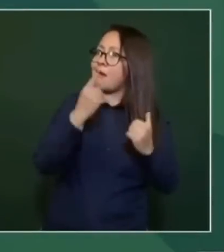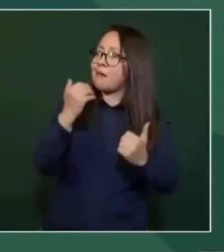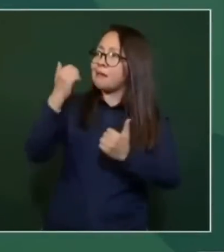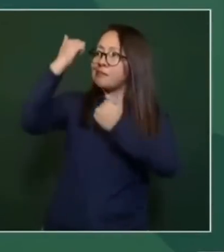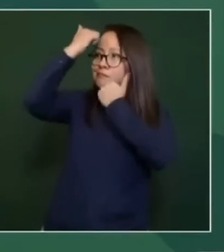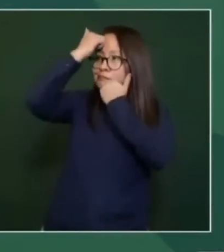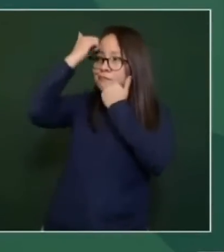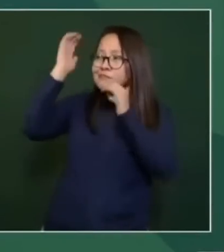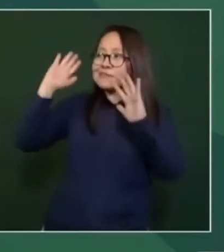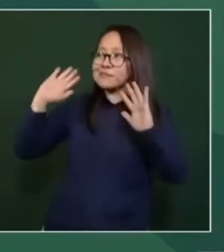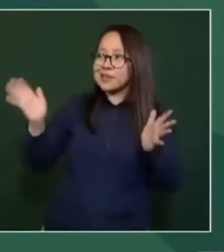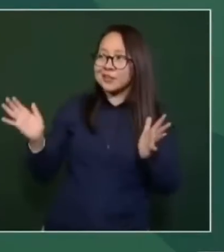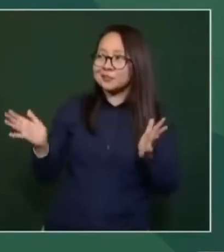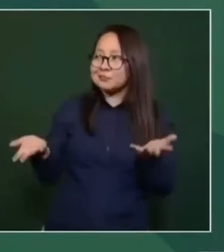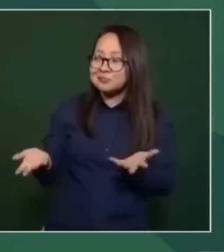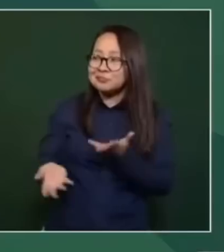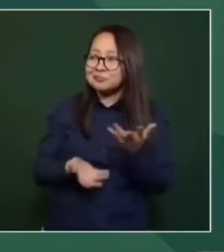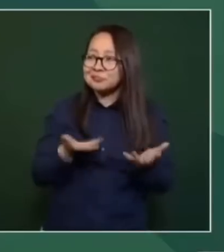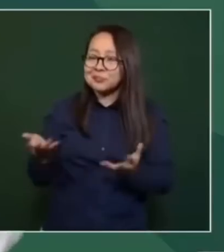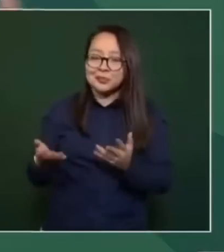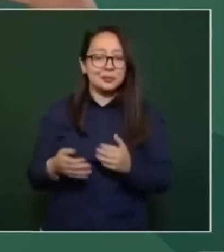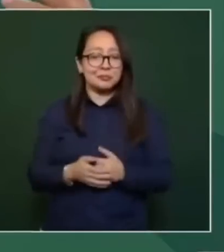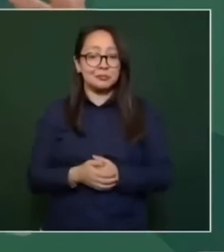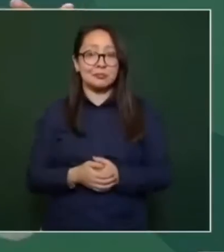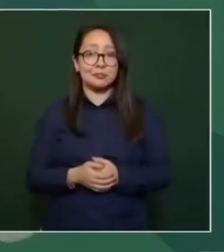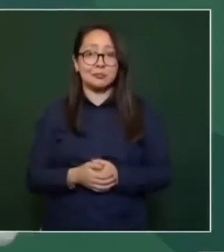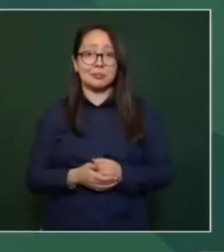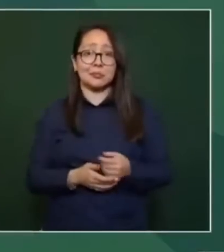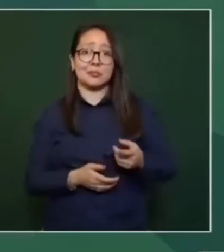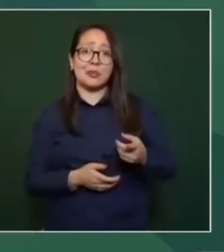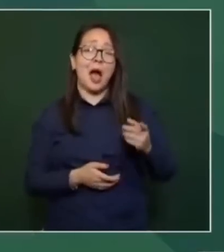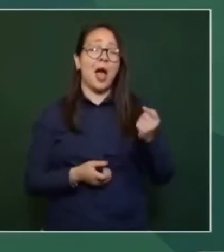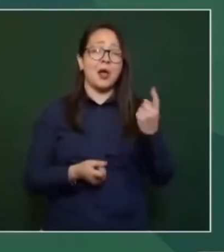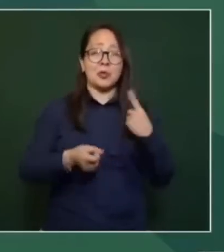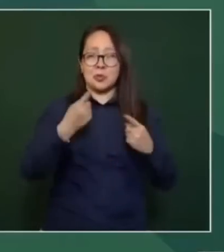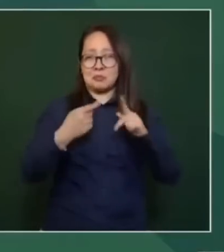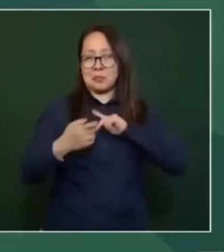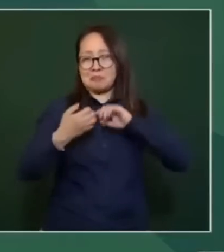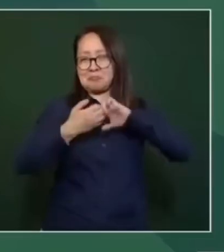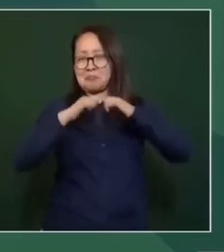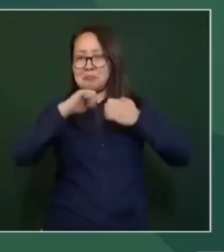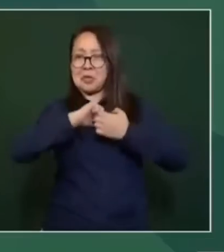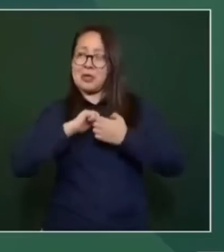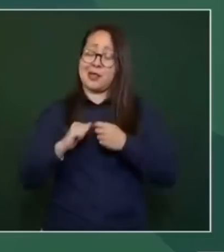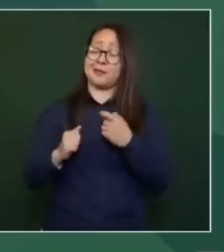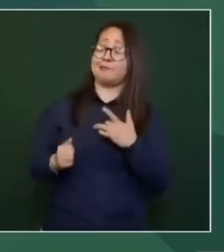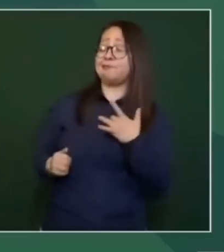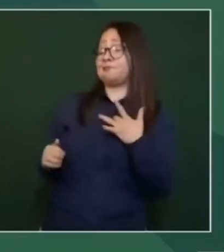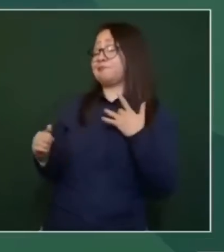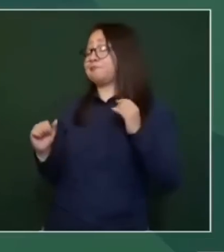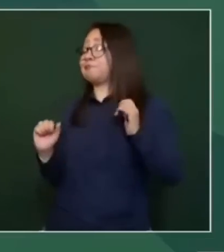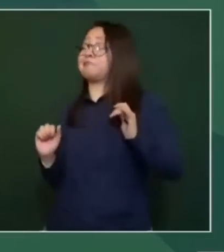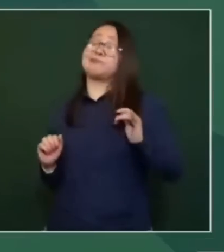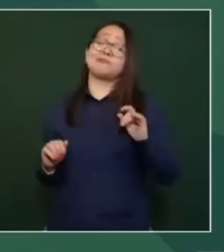Porque estaban muy prepotentes, ¿no? Pero la gente